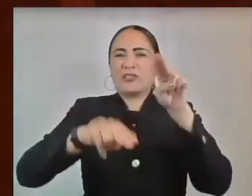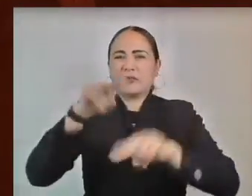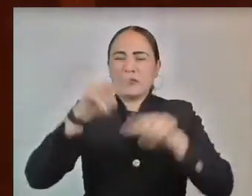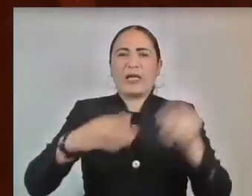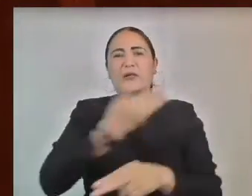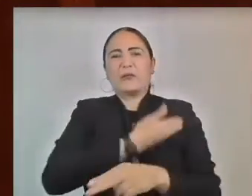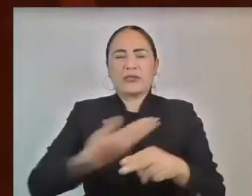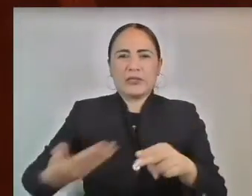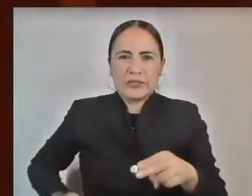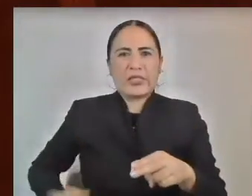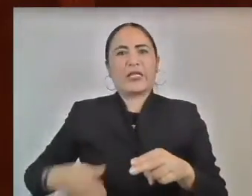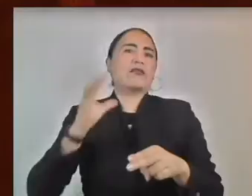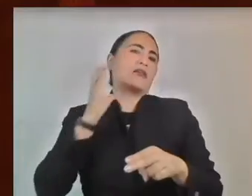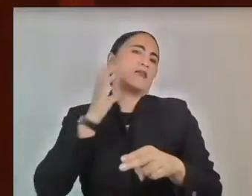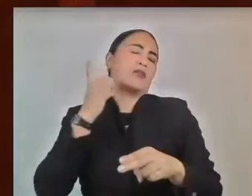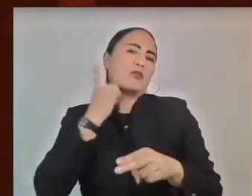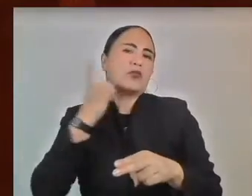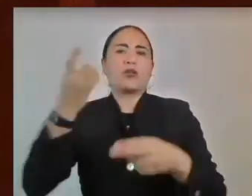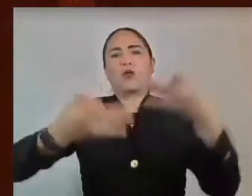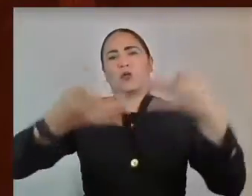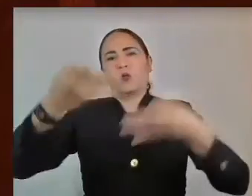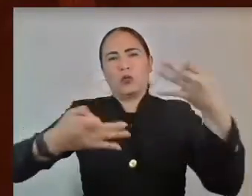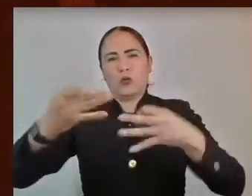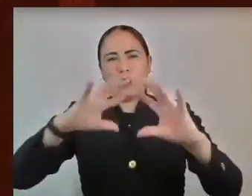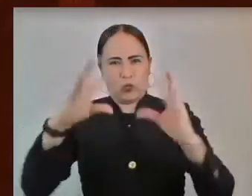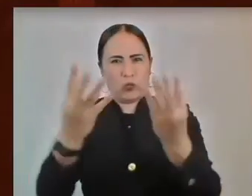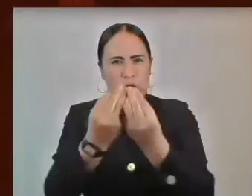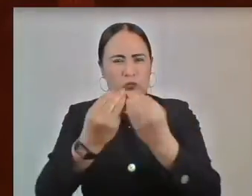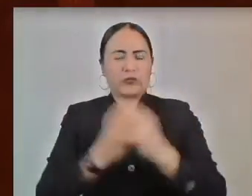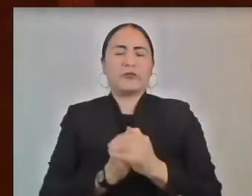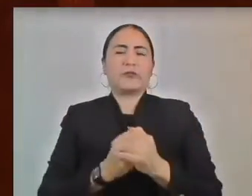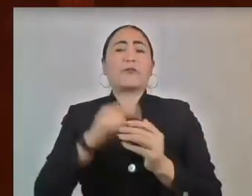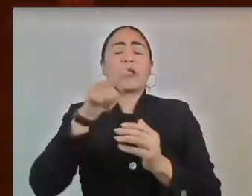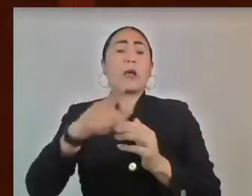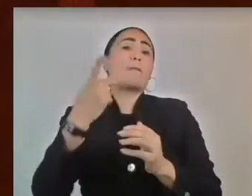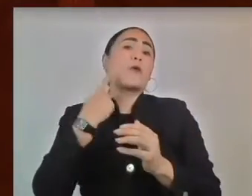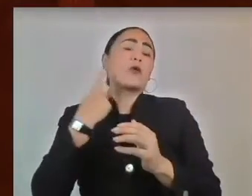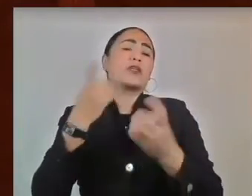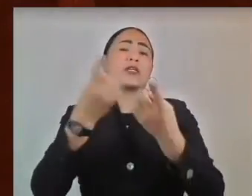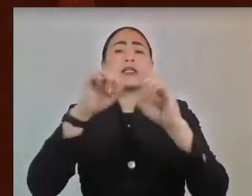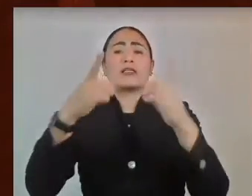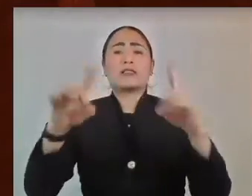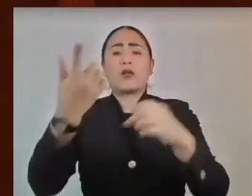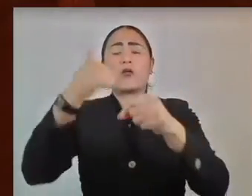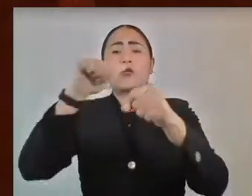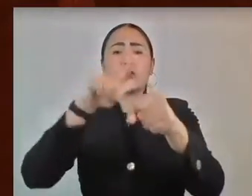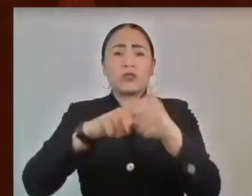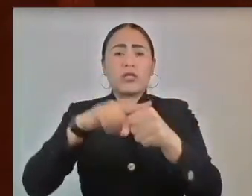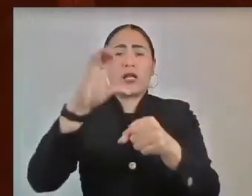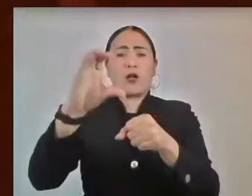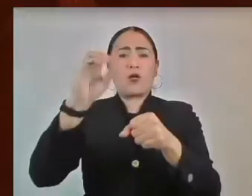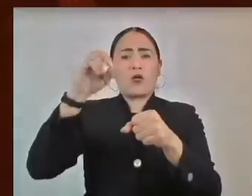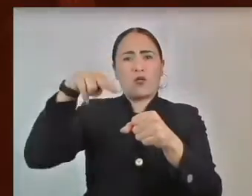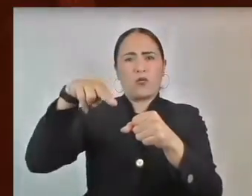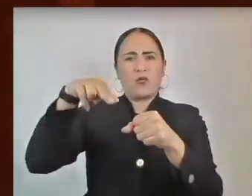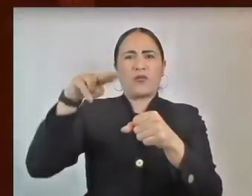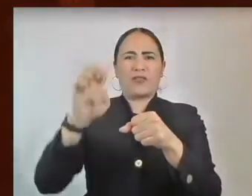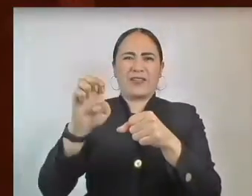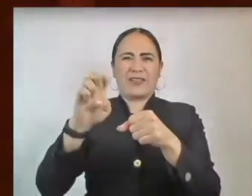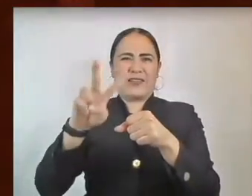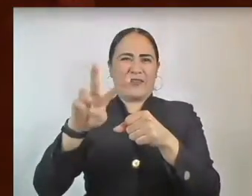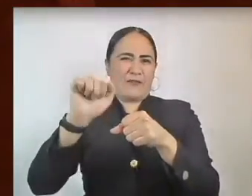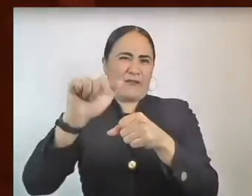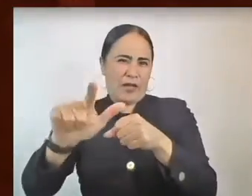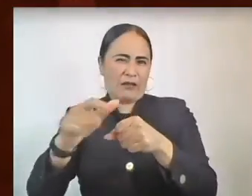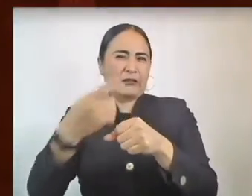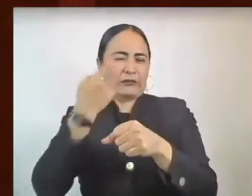El Consejo Nacional de Evaluación de la Política de Desarrollo Social, CONEVAL, ha determinado que una